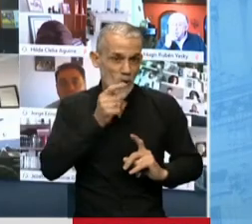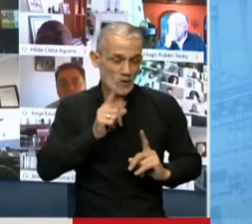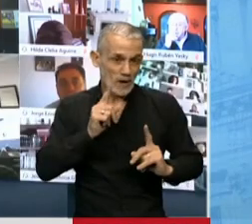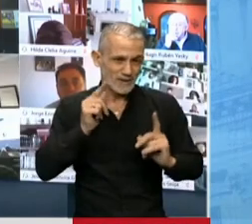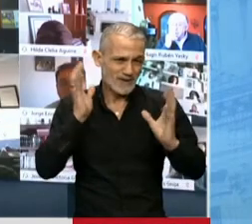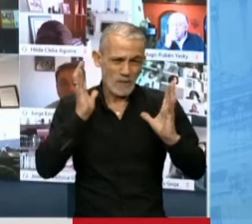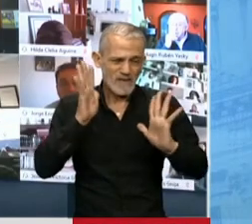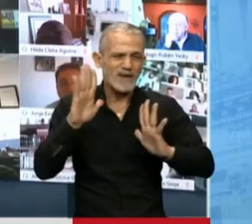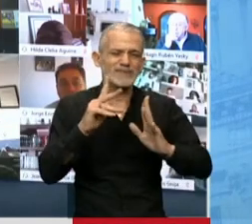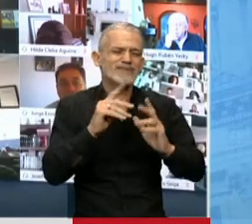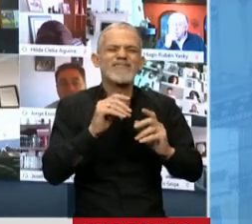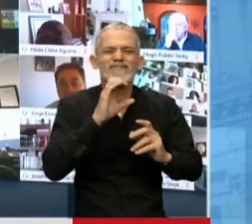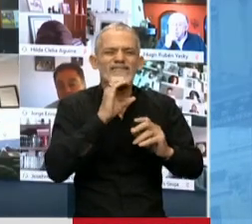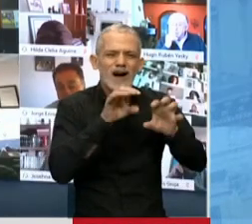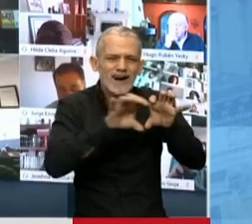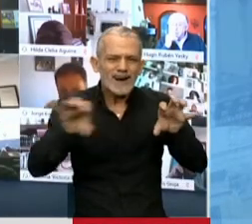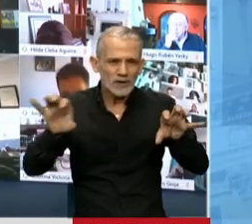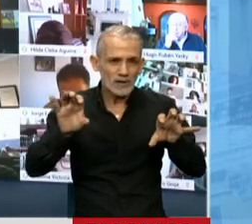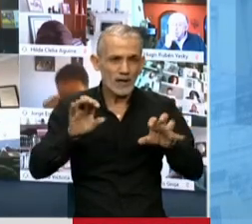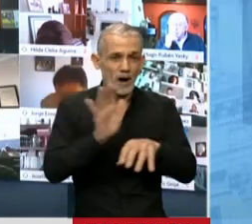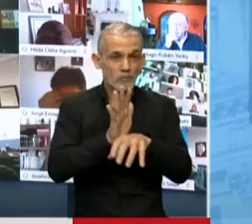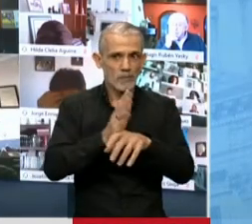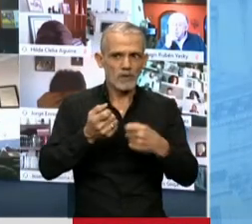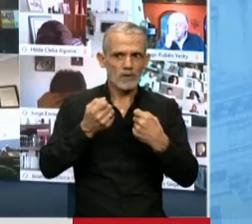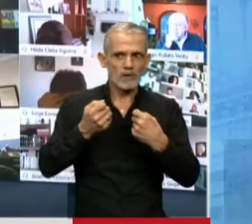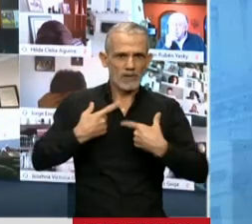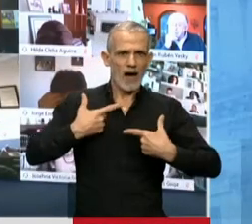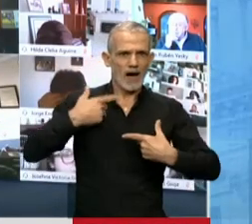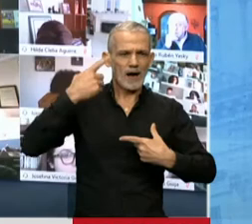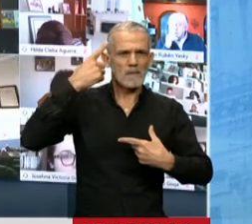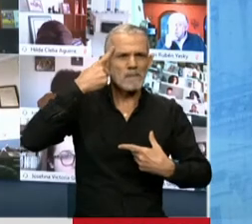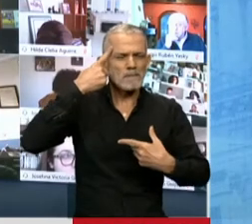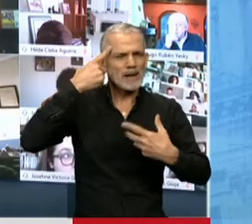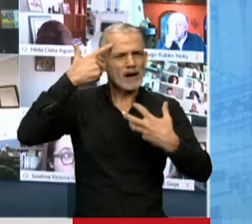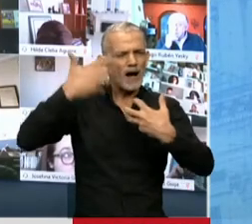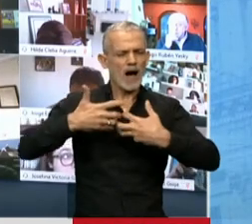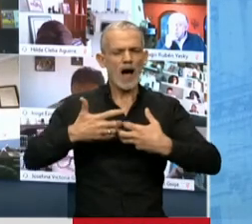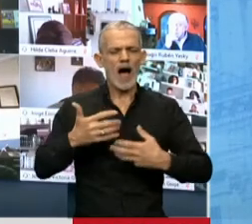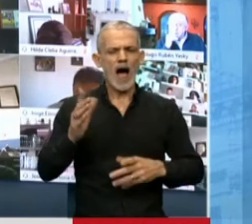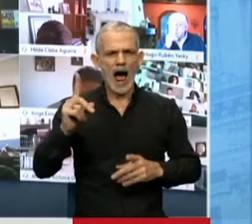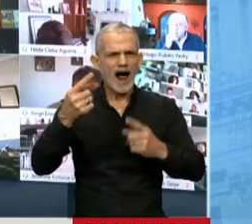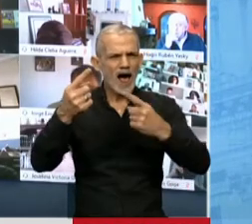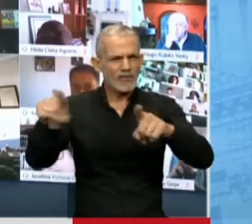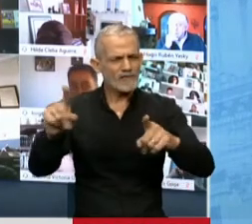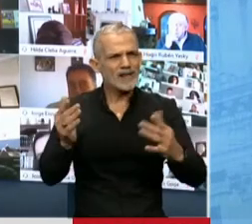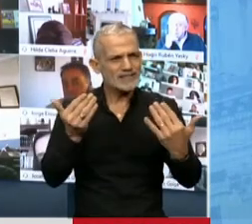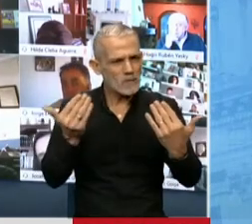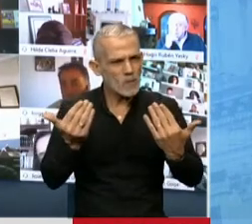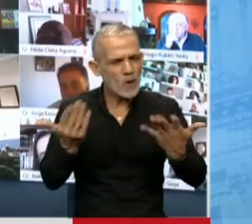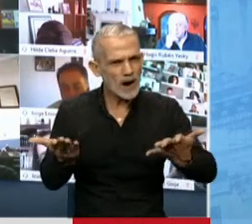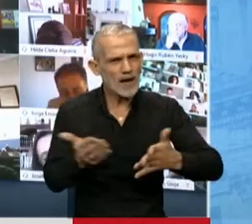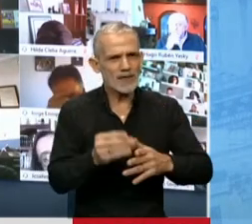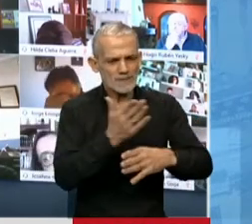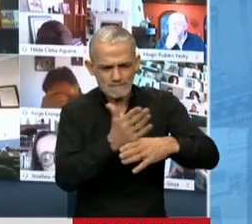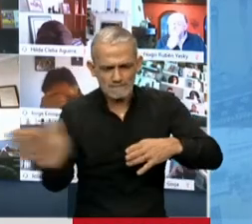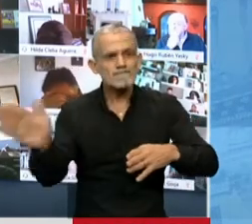maravillosas historietas hacer pensar a muchos y a muchas que algo distinto era posible. Y a